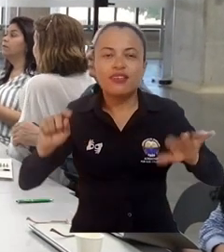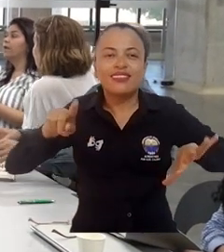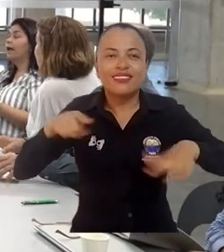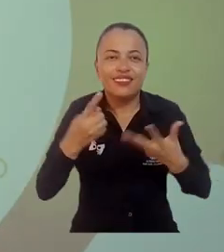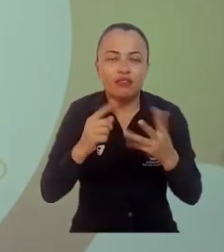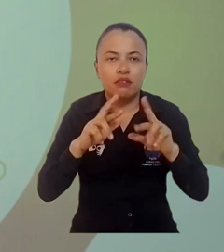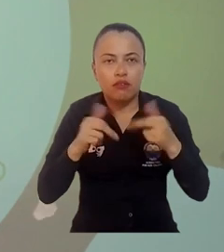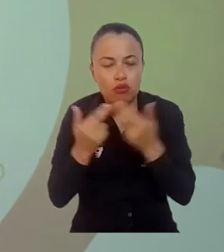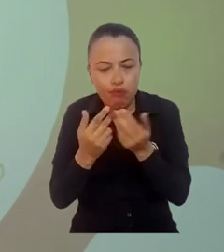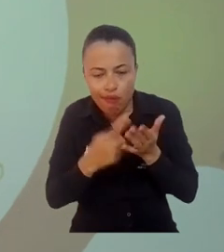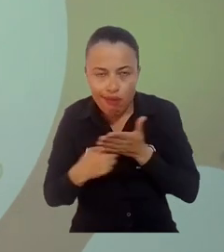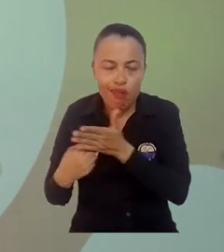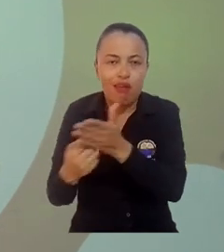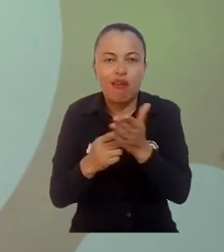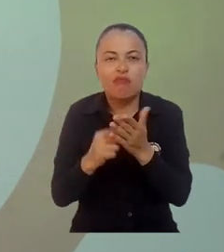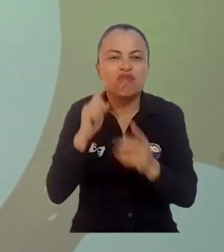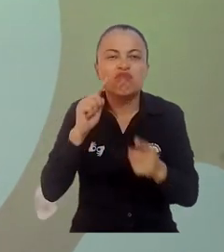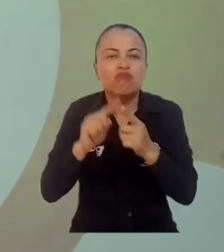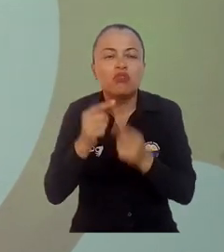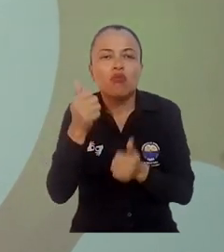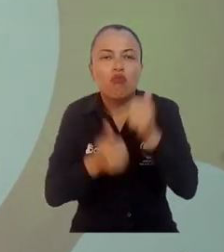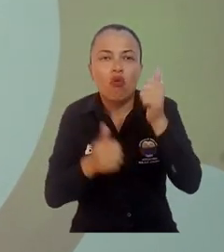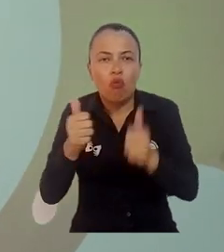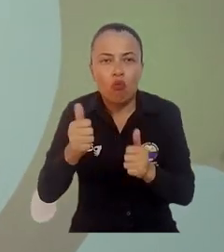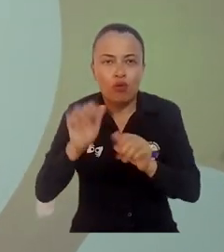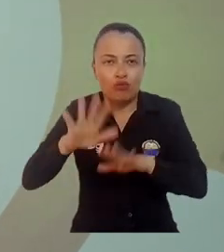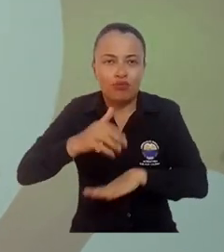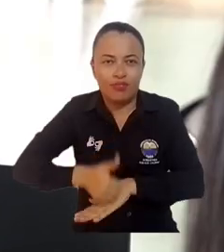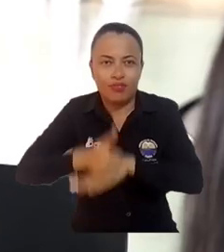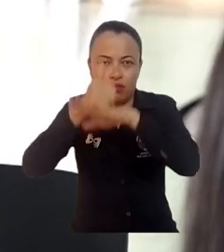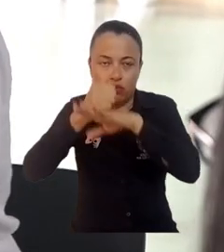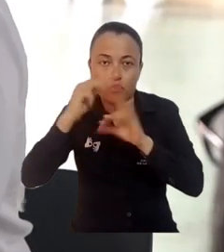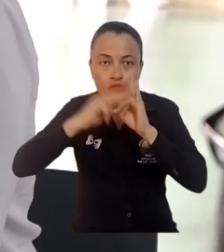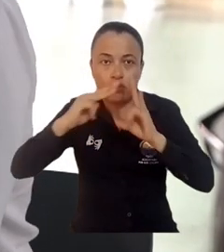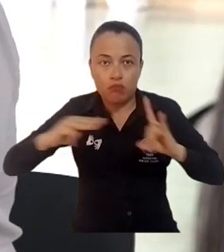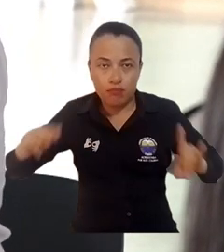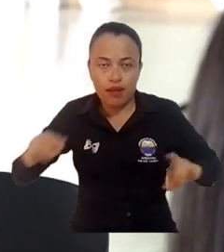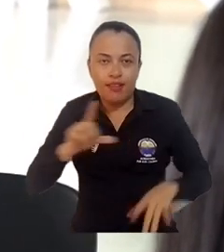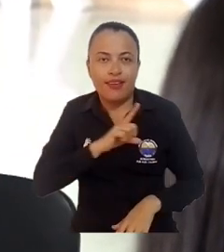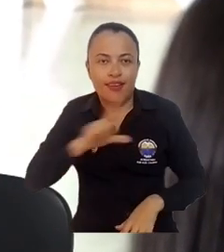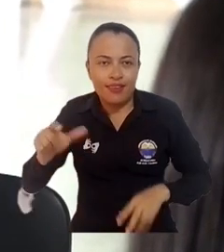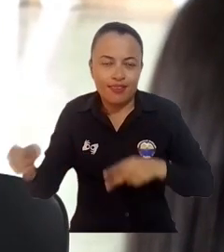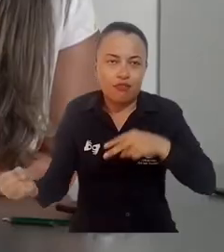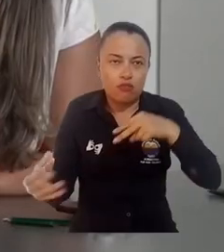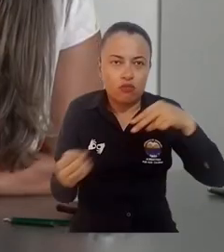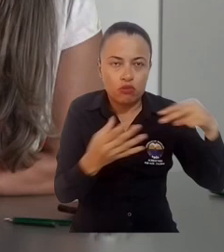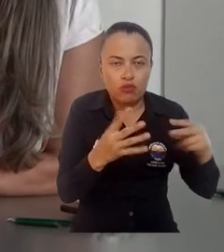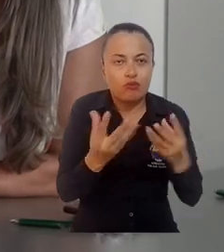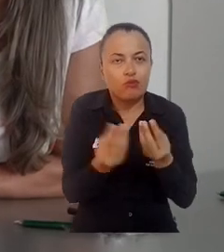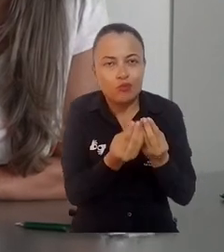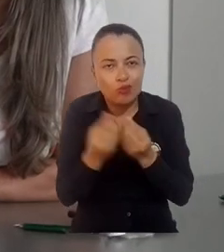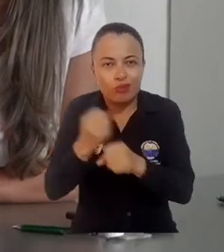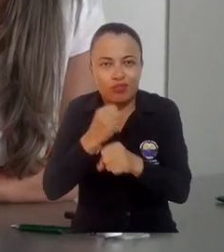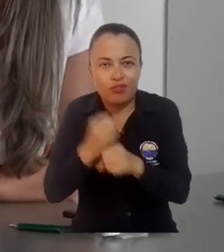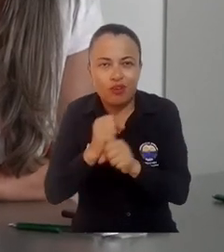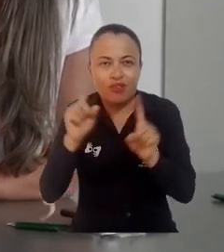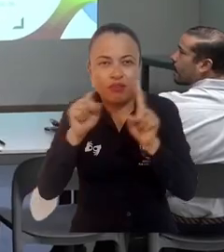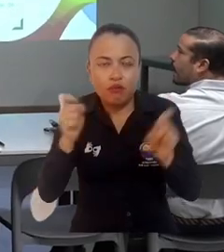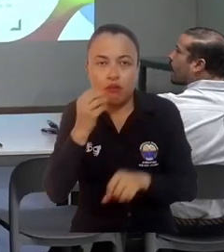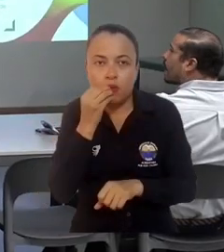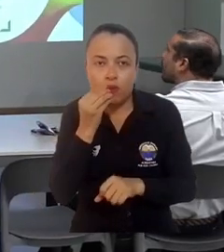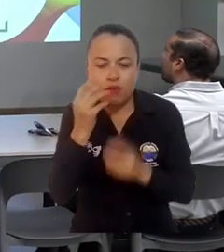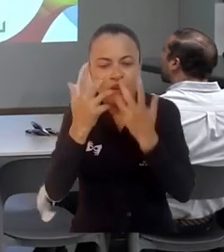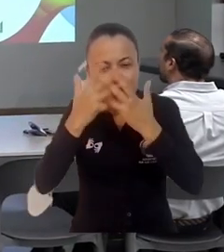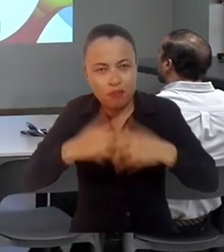-Empresa-Estado CUES Sierra Nevada, en el que el rector de la Universidad del Magdalena, líderes educativos, gremiales y empresarios